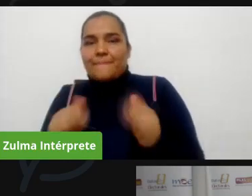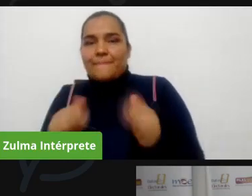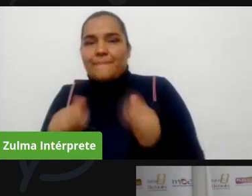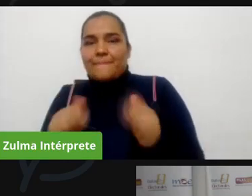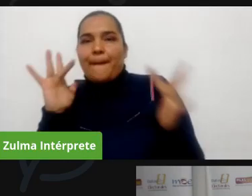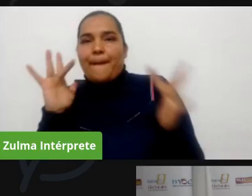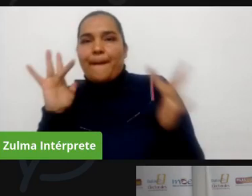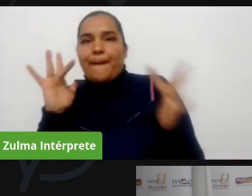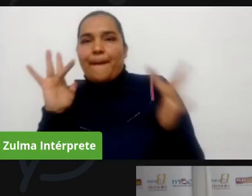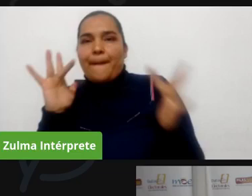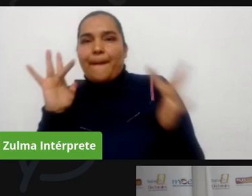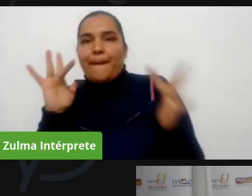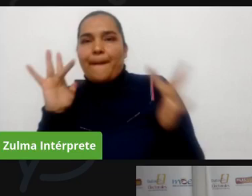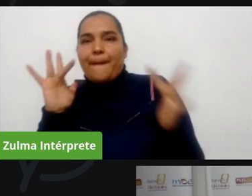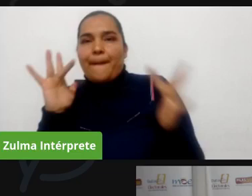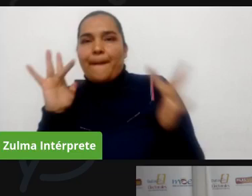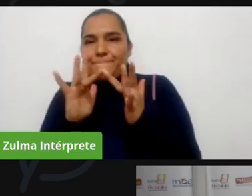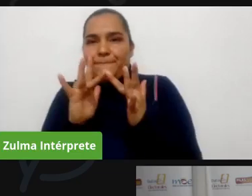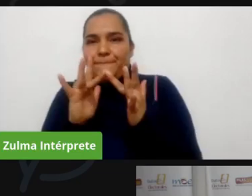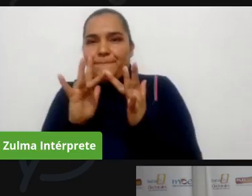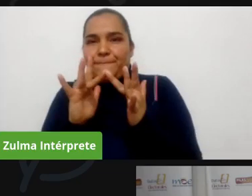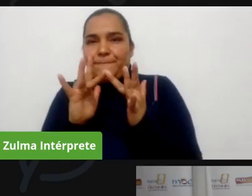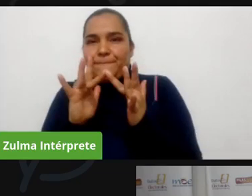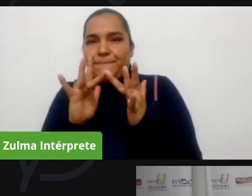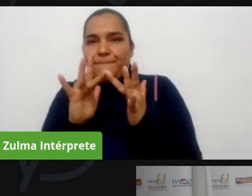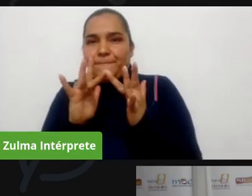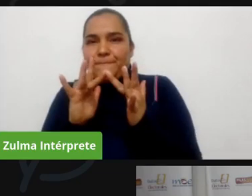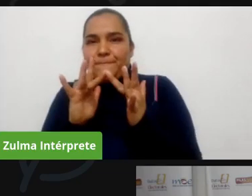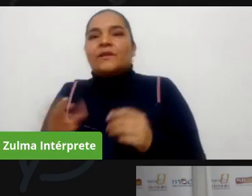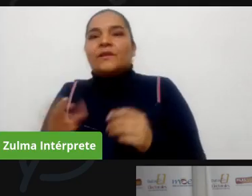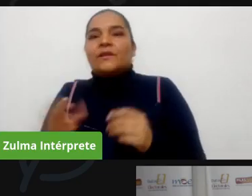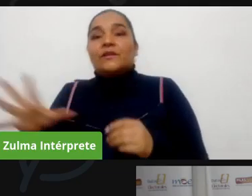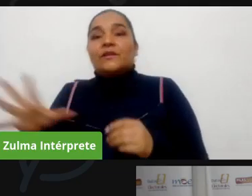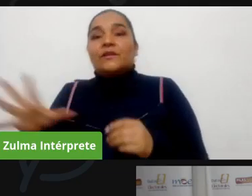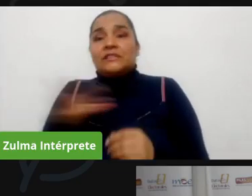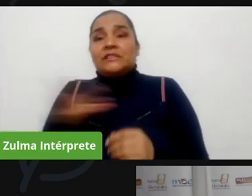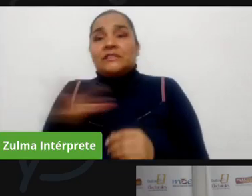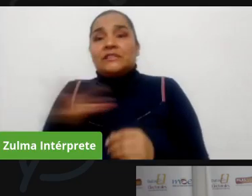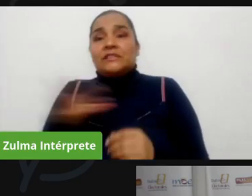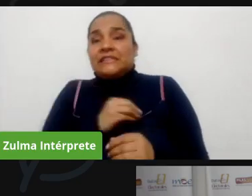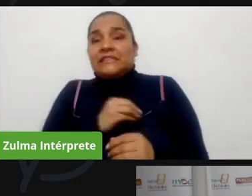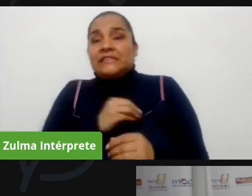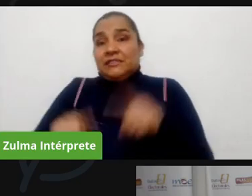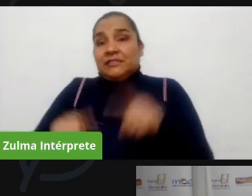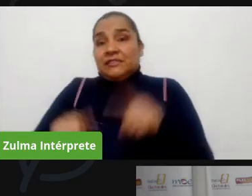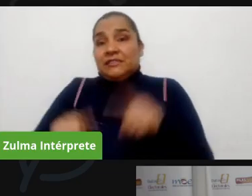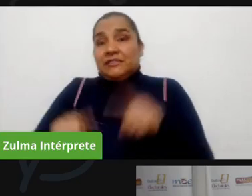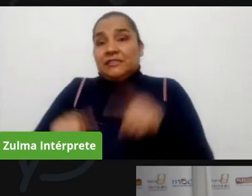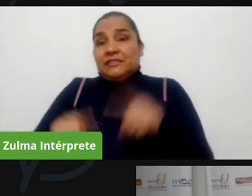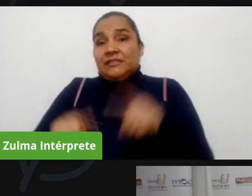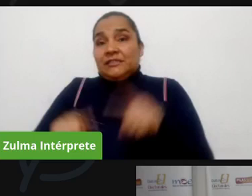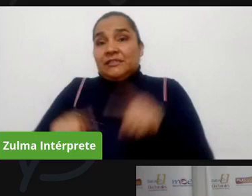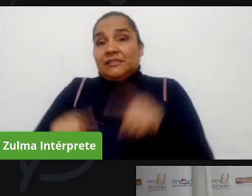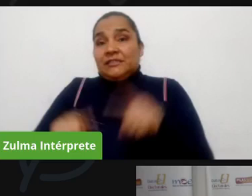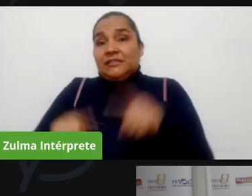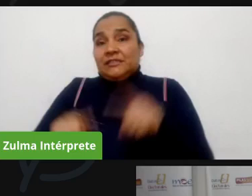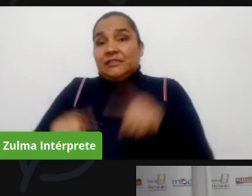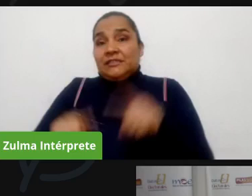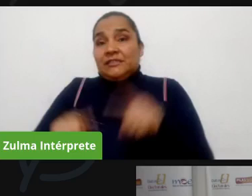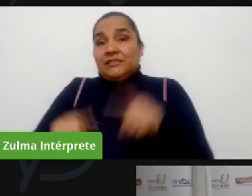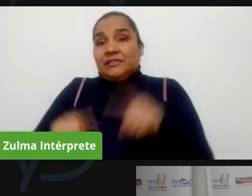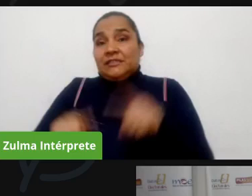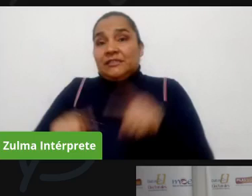que llevan liderazgo social liderazgo político si no existe por medio la confianza en el proceso